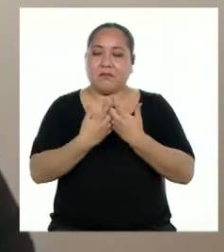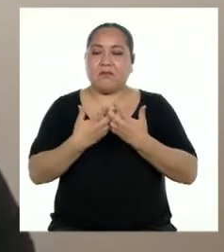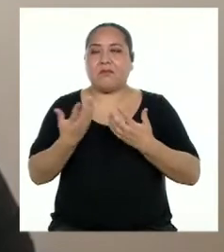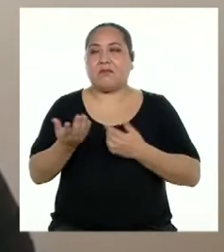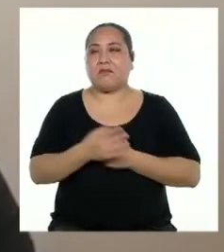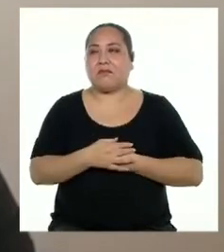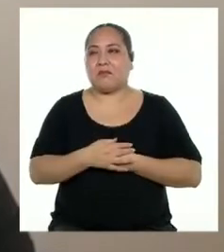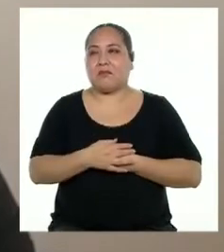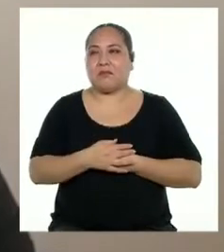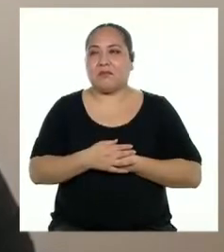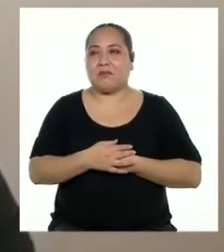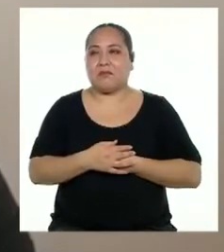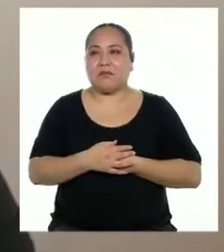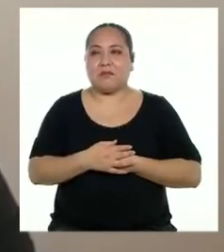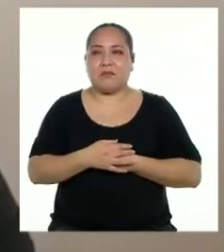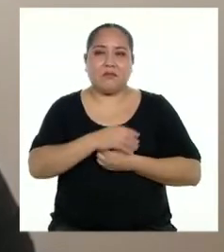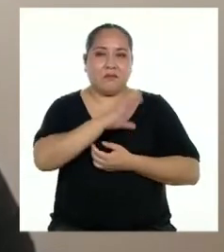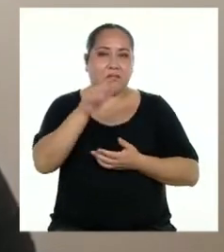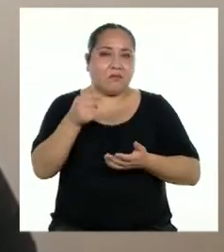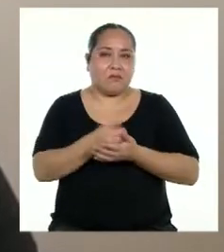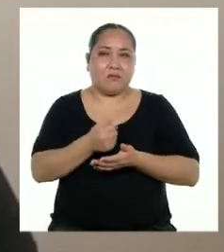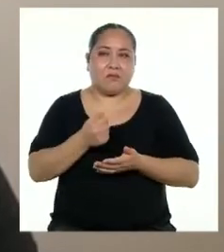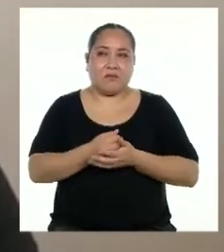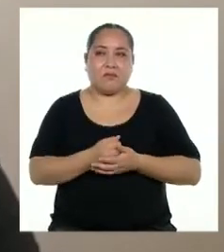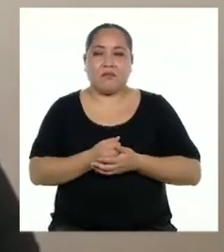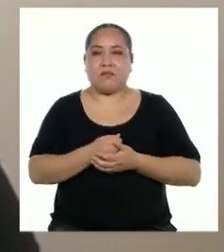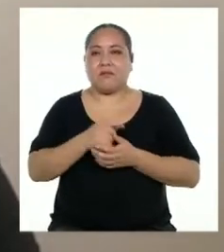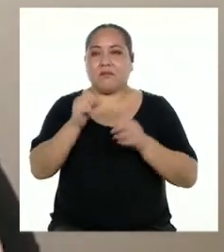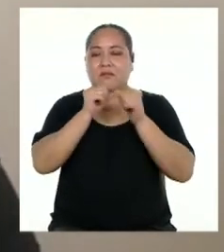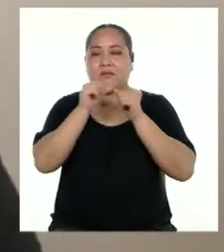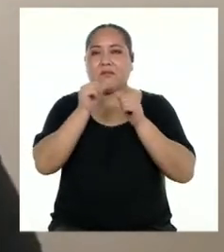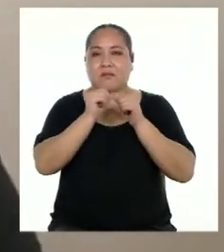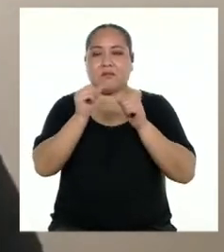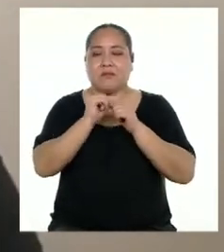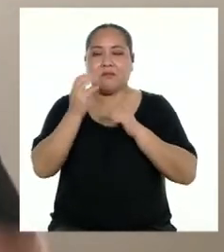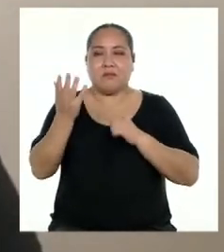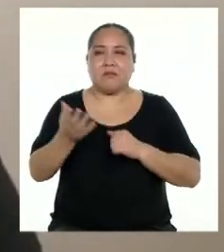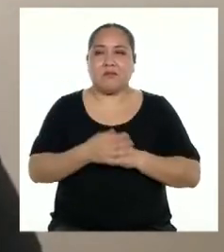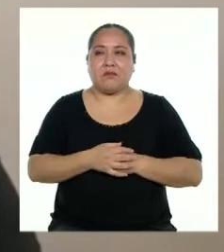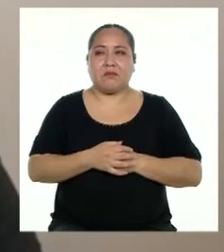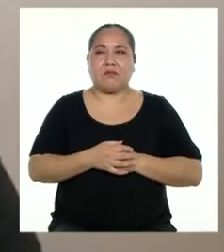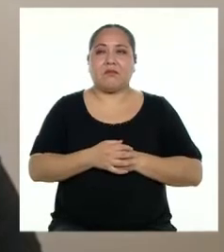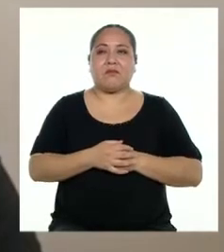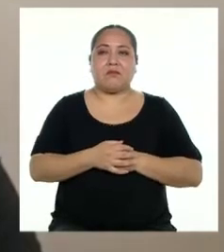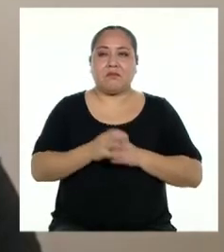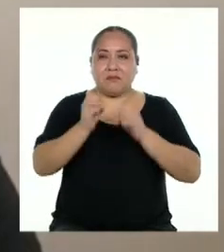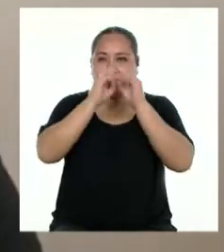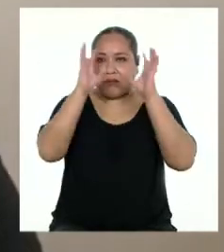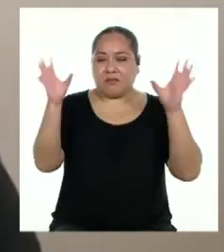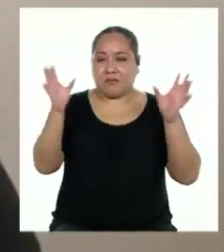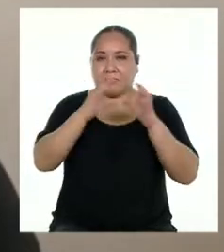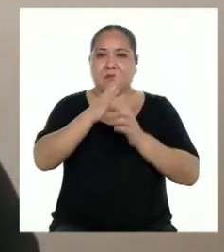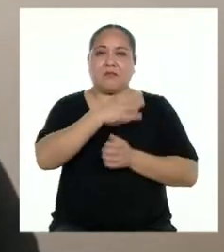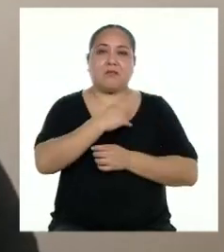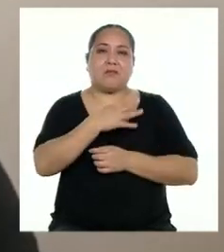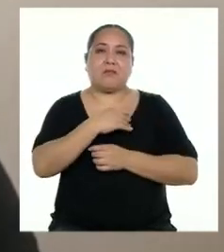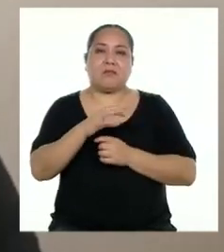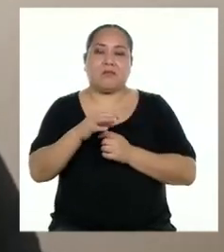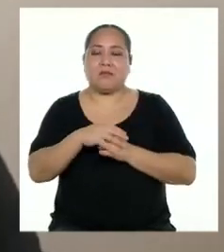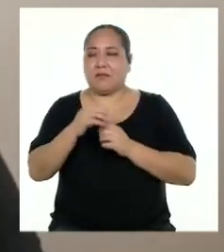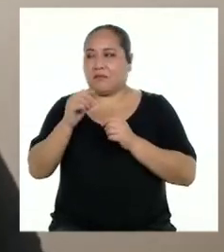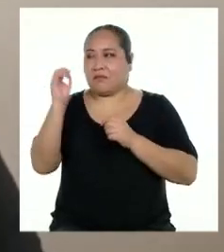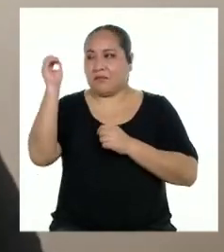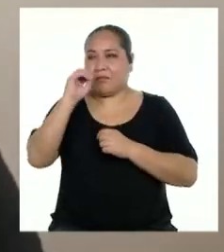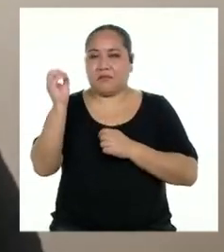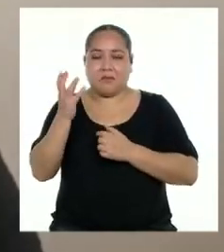todo lo que sean fechas, números, edades, cifras,